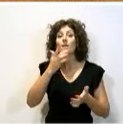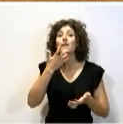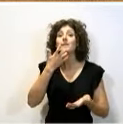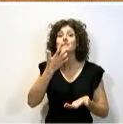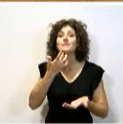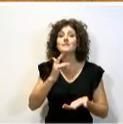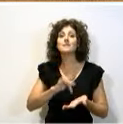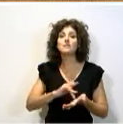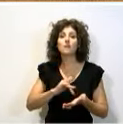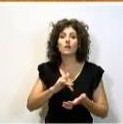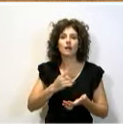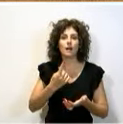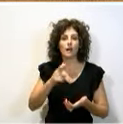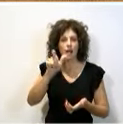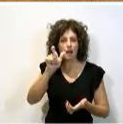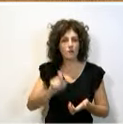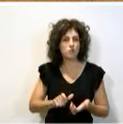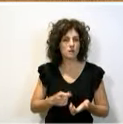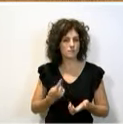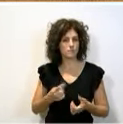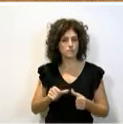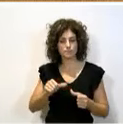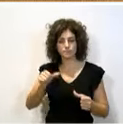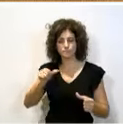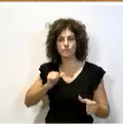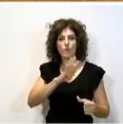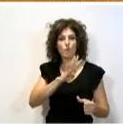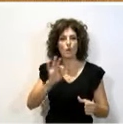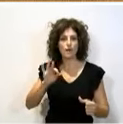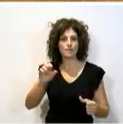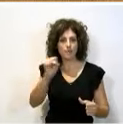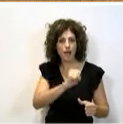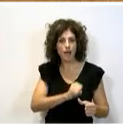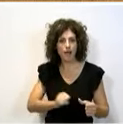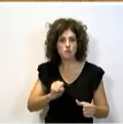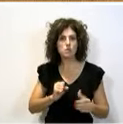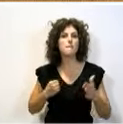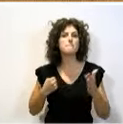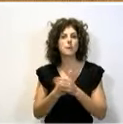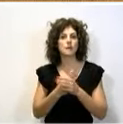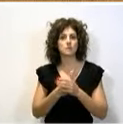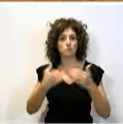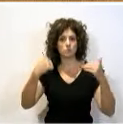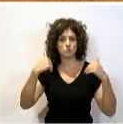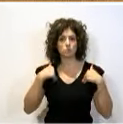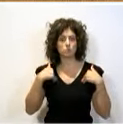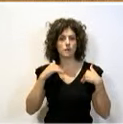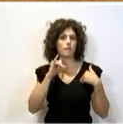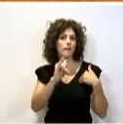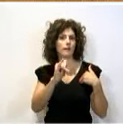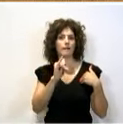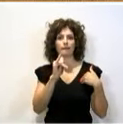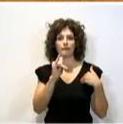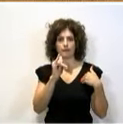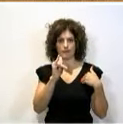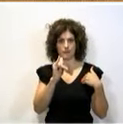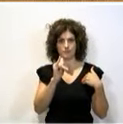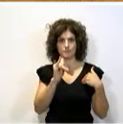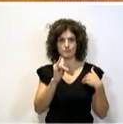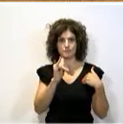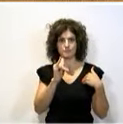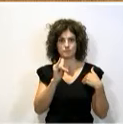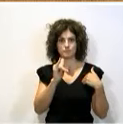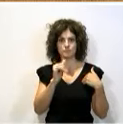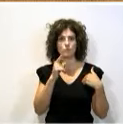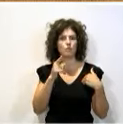años de lucha durante 40 años y que es el máximo responsable de haber llegado a una